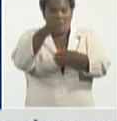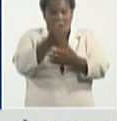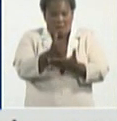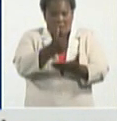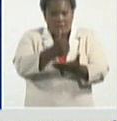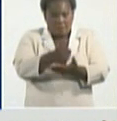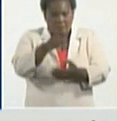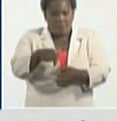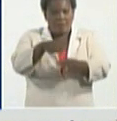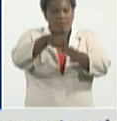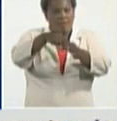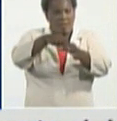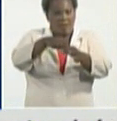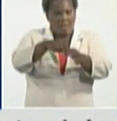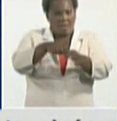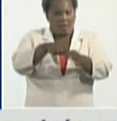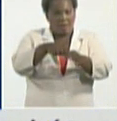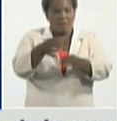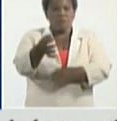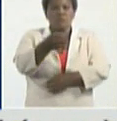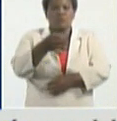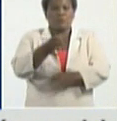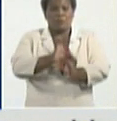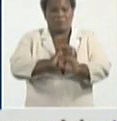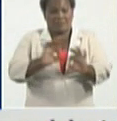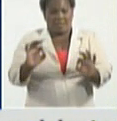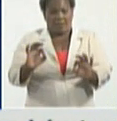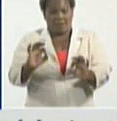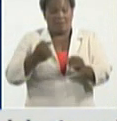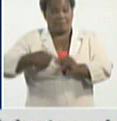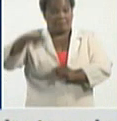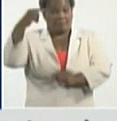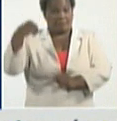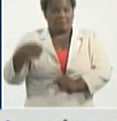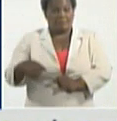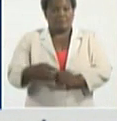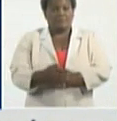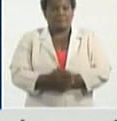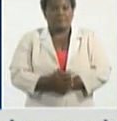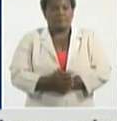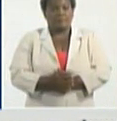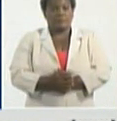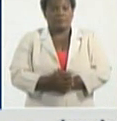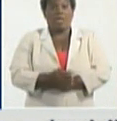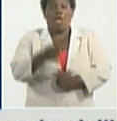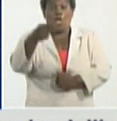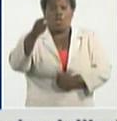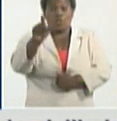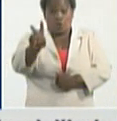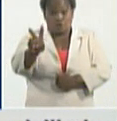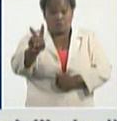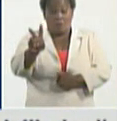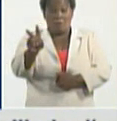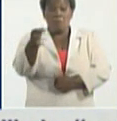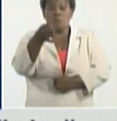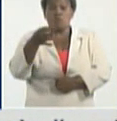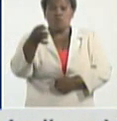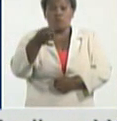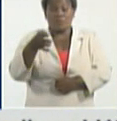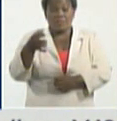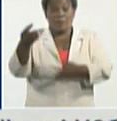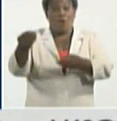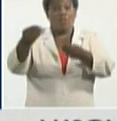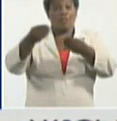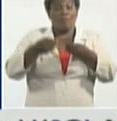municipio especial, en el día de ayer. Los 12 municipios que aportan, la